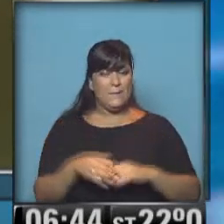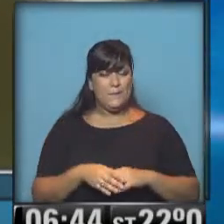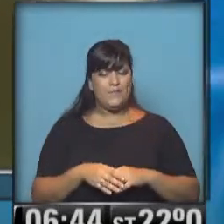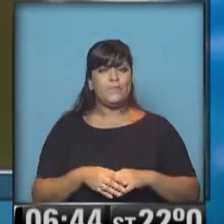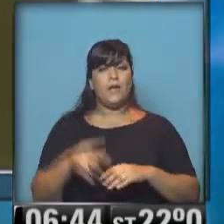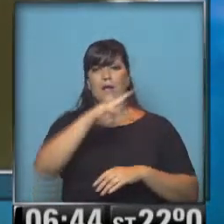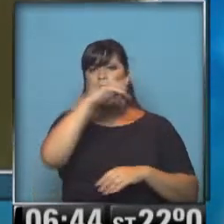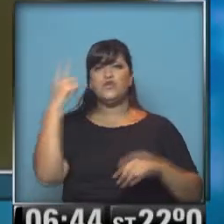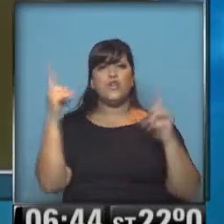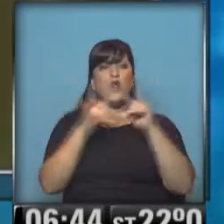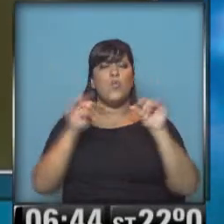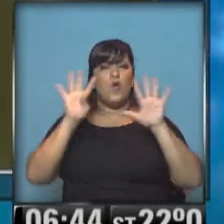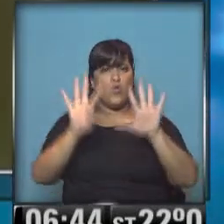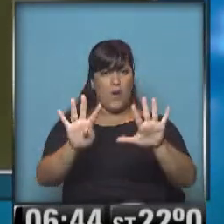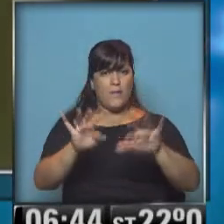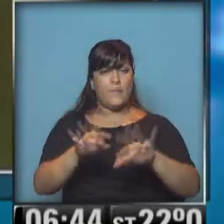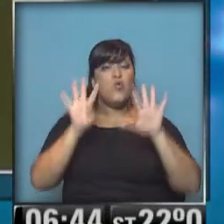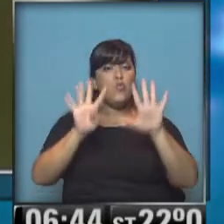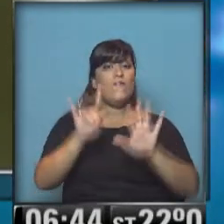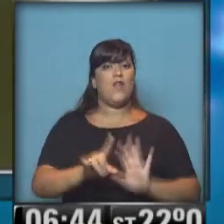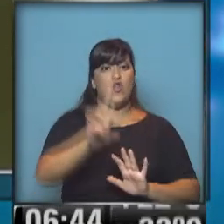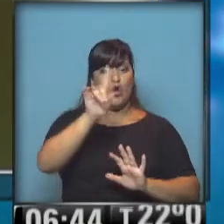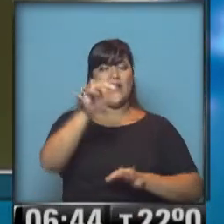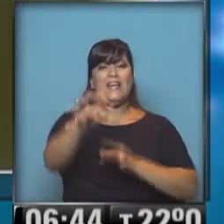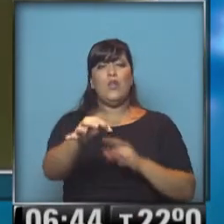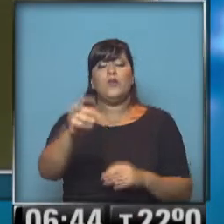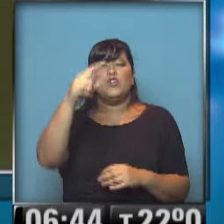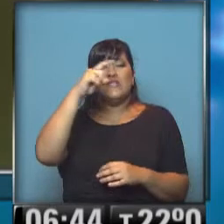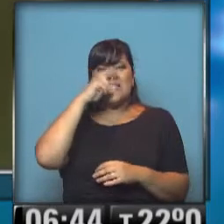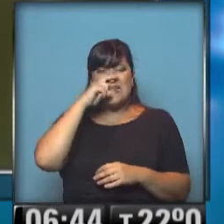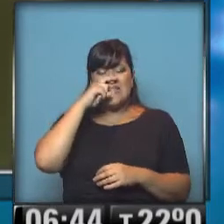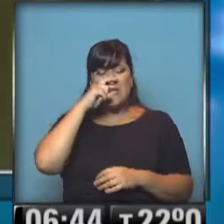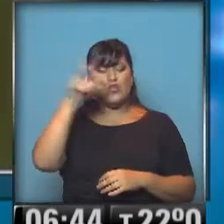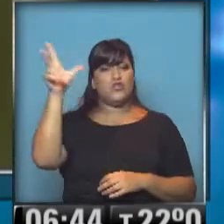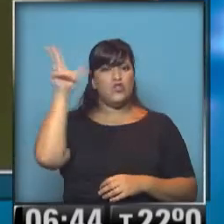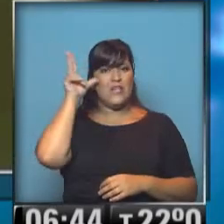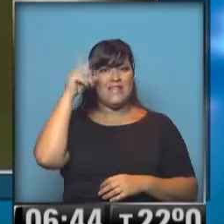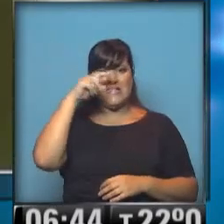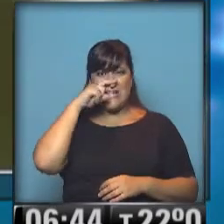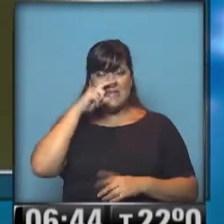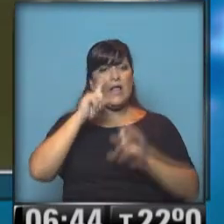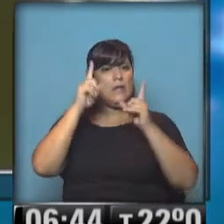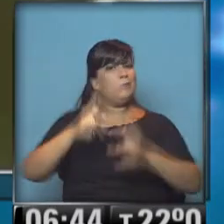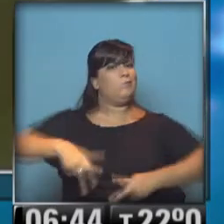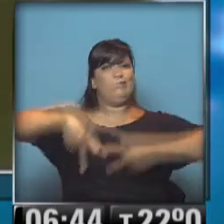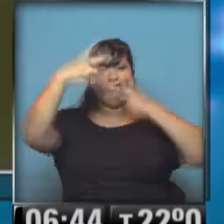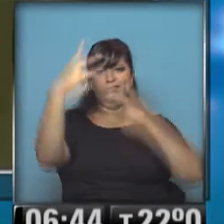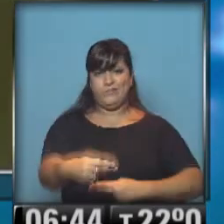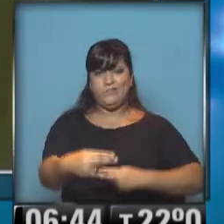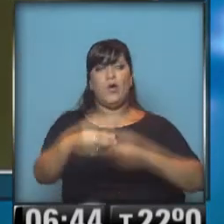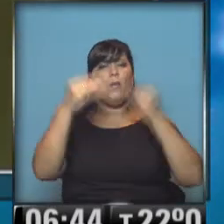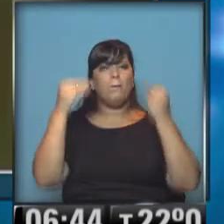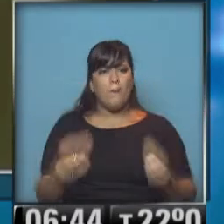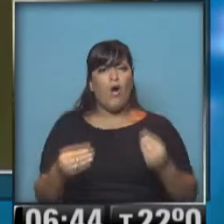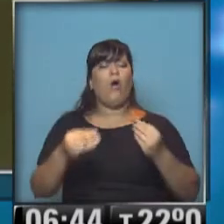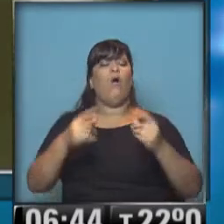ruta nacional 9, 9 Norte, en el kilómetro 787, corte total por colazo de la